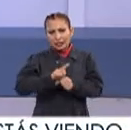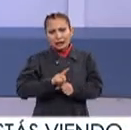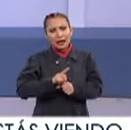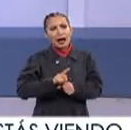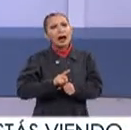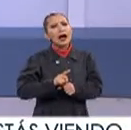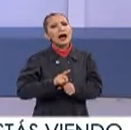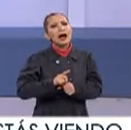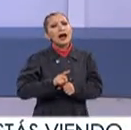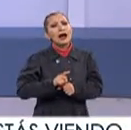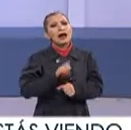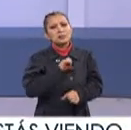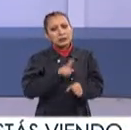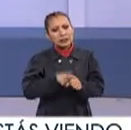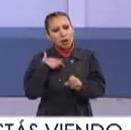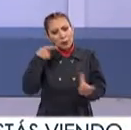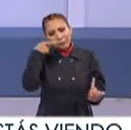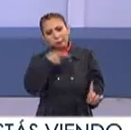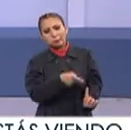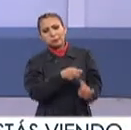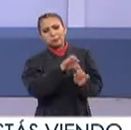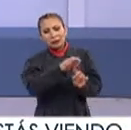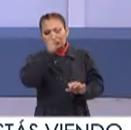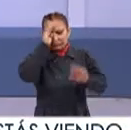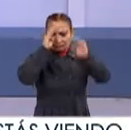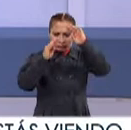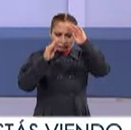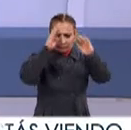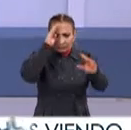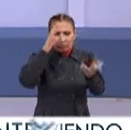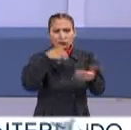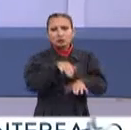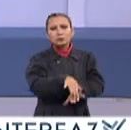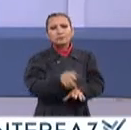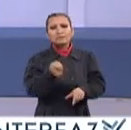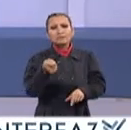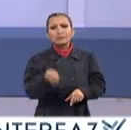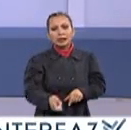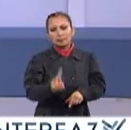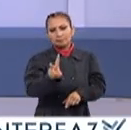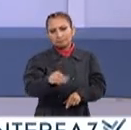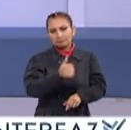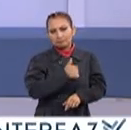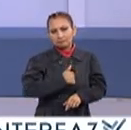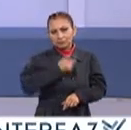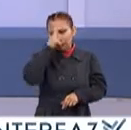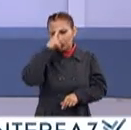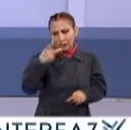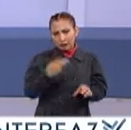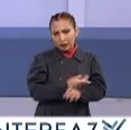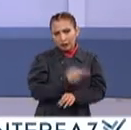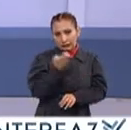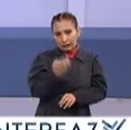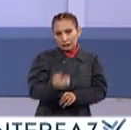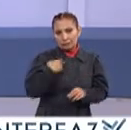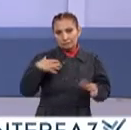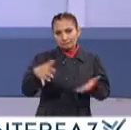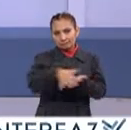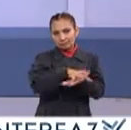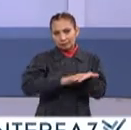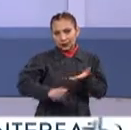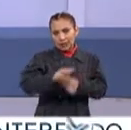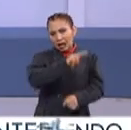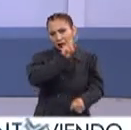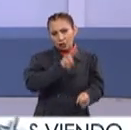donde se debe hacer especial hincapié en la reflexión sobre lo que lamentablemente en el país suceden que son estos desastres